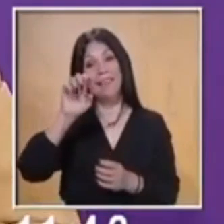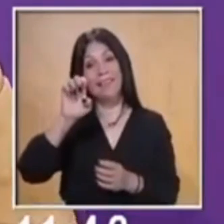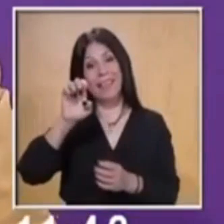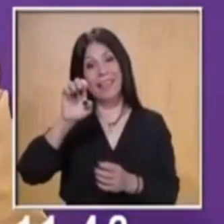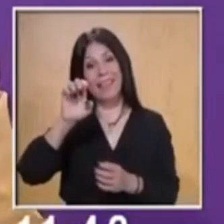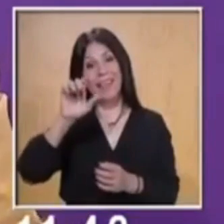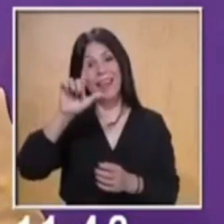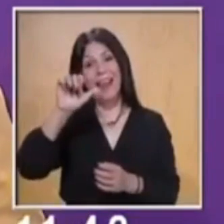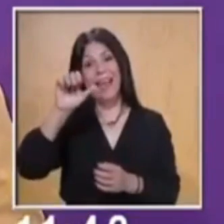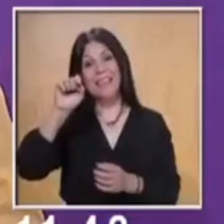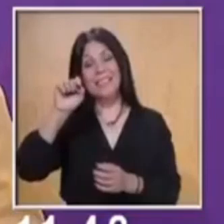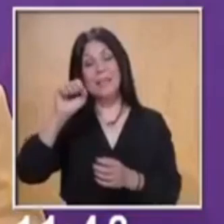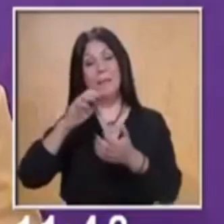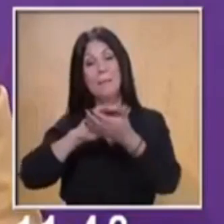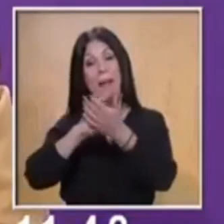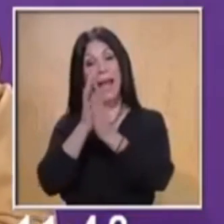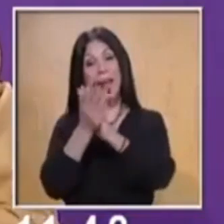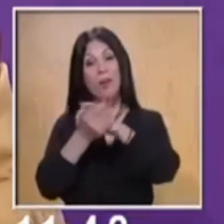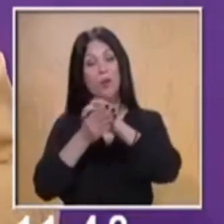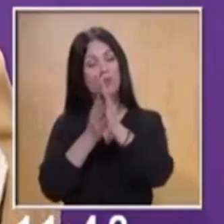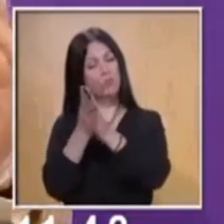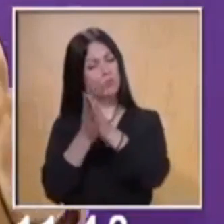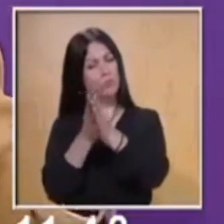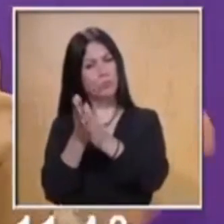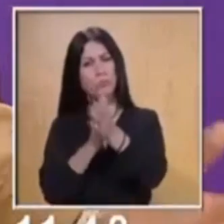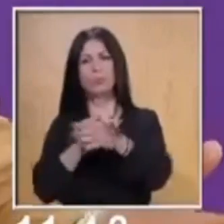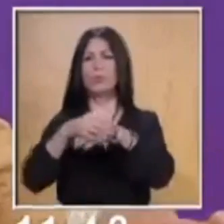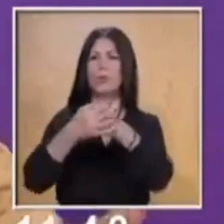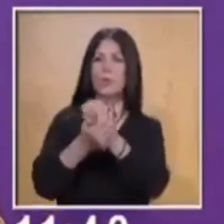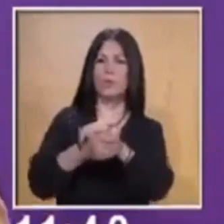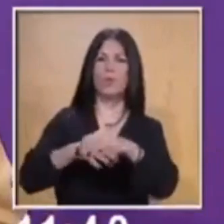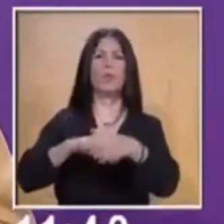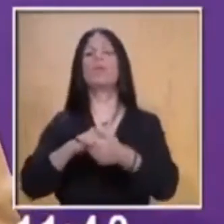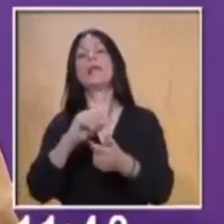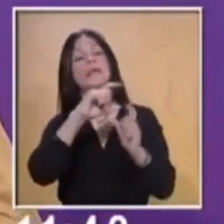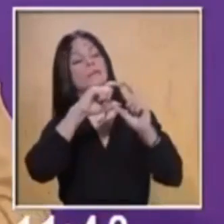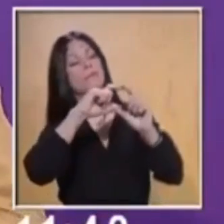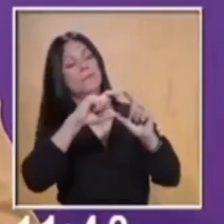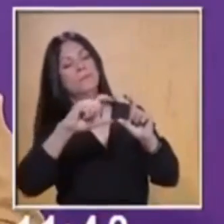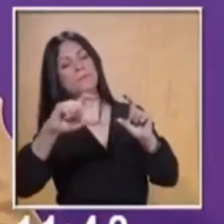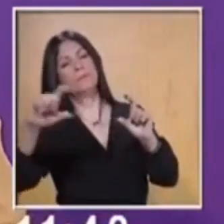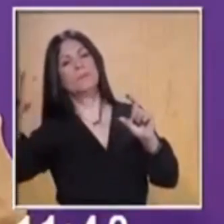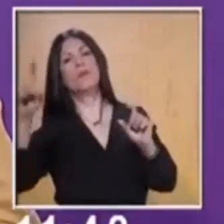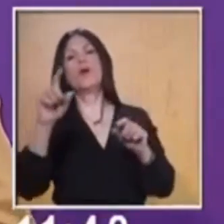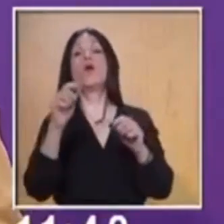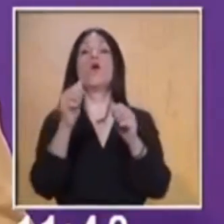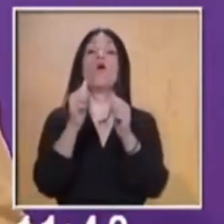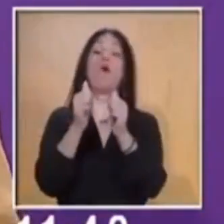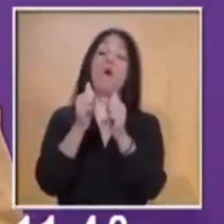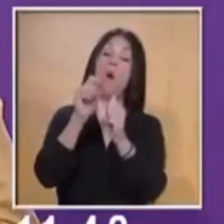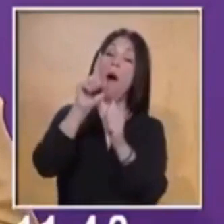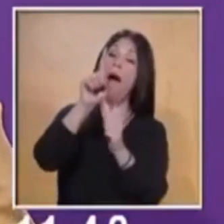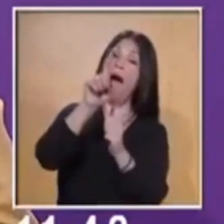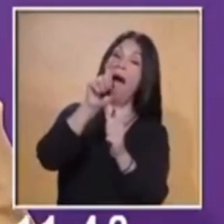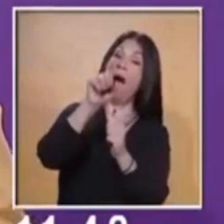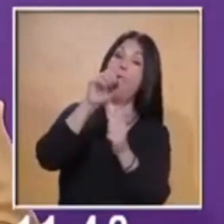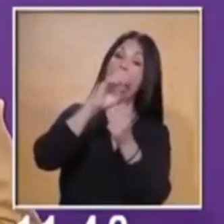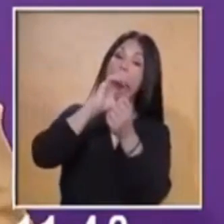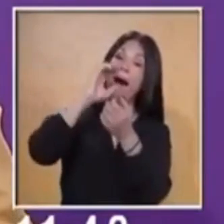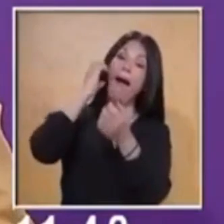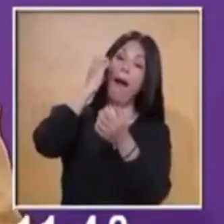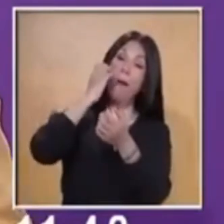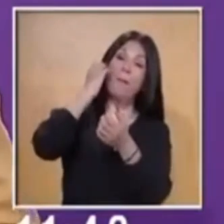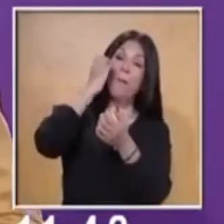muy bien. ¿Con qué? ¿Cómo nos vamos a lavar las manos? Pues, con agua y jabón, con agua y